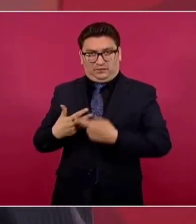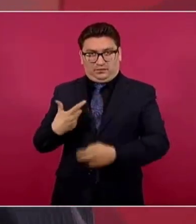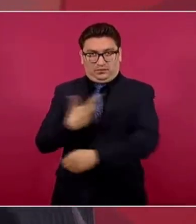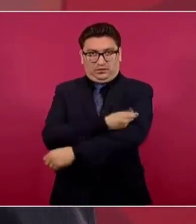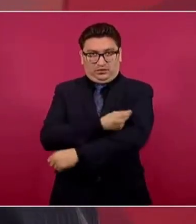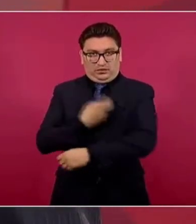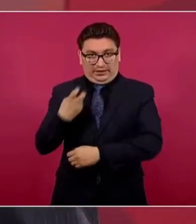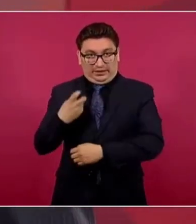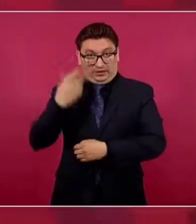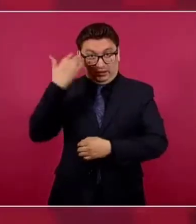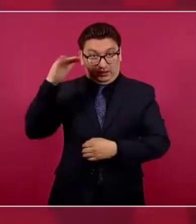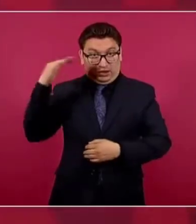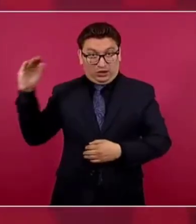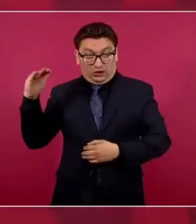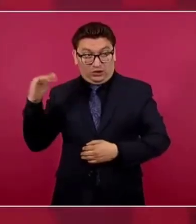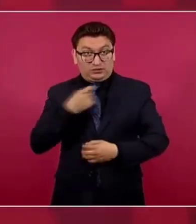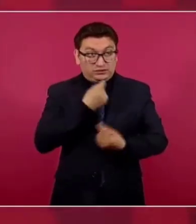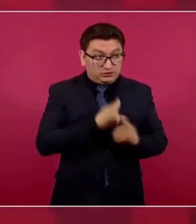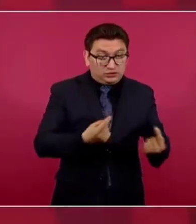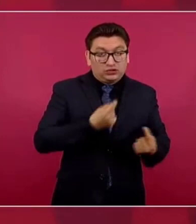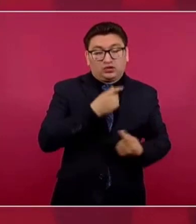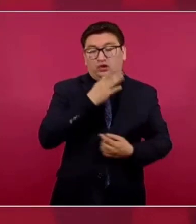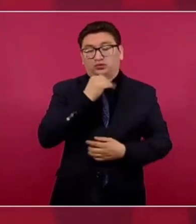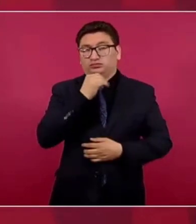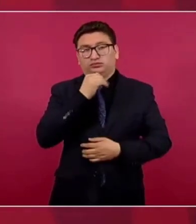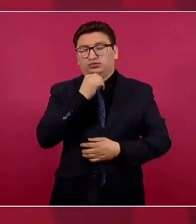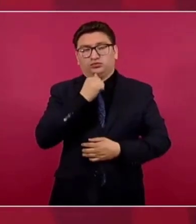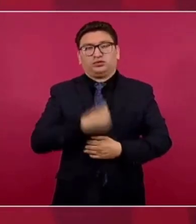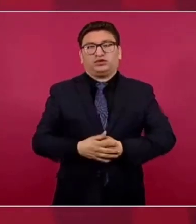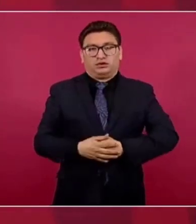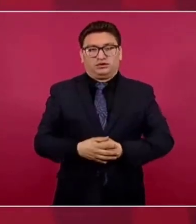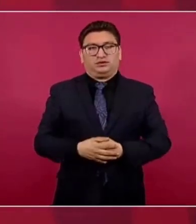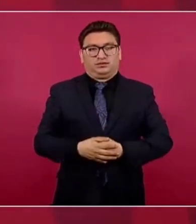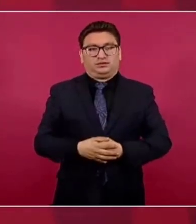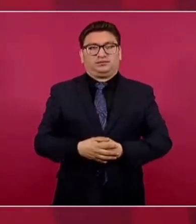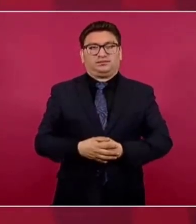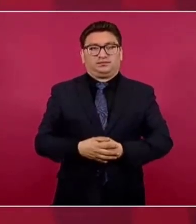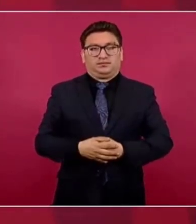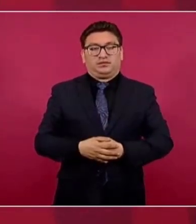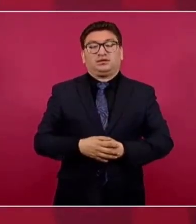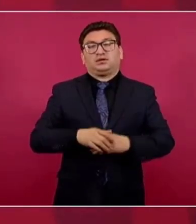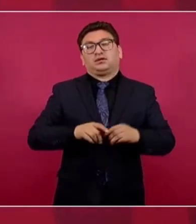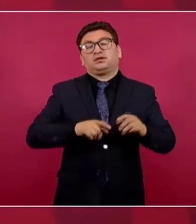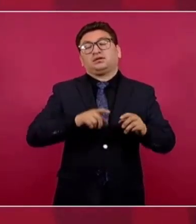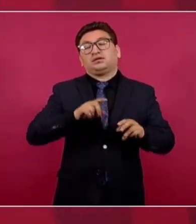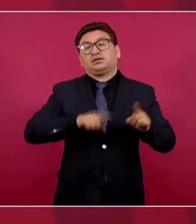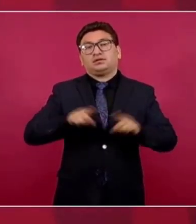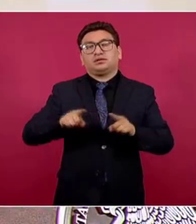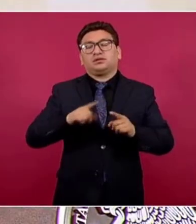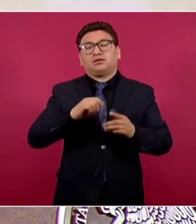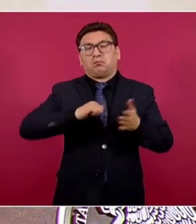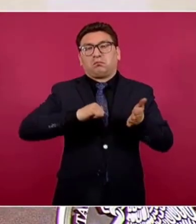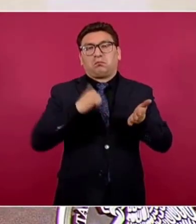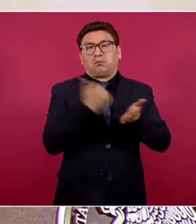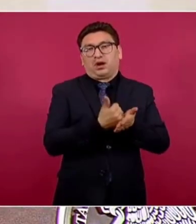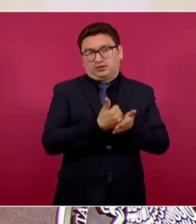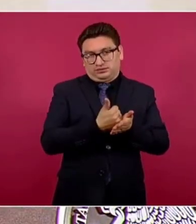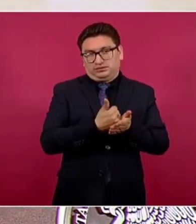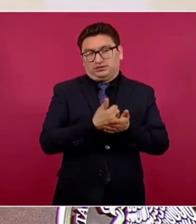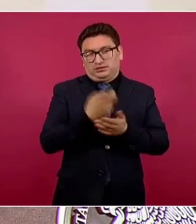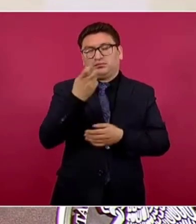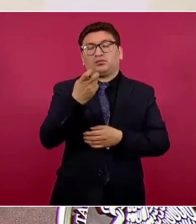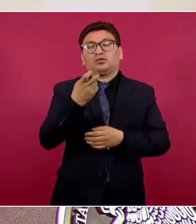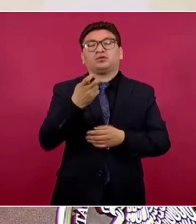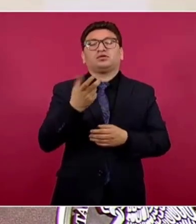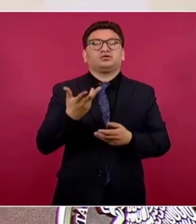o si no son de algunas marcas autorizadas. Entonces, queremos